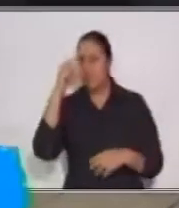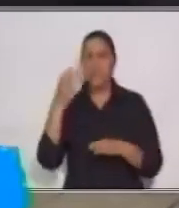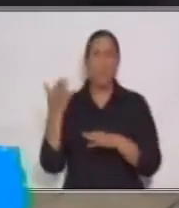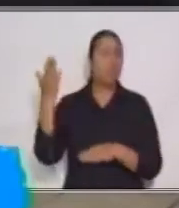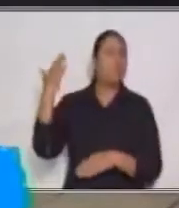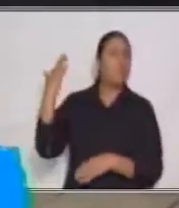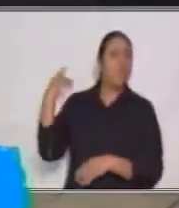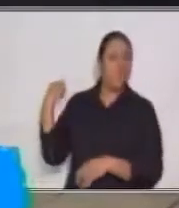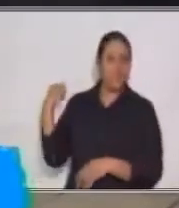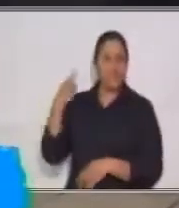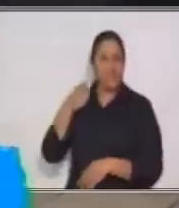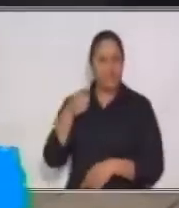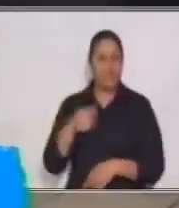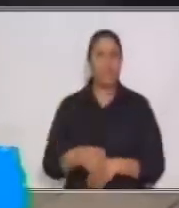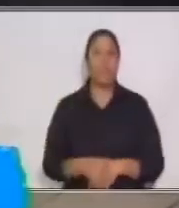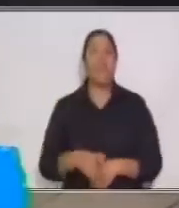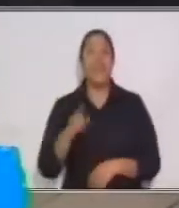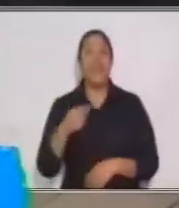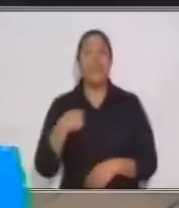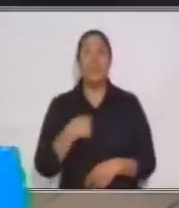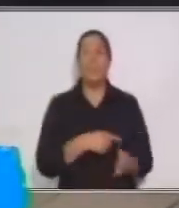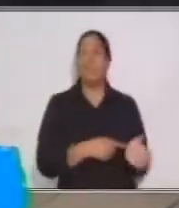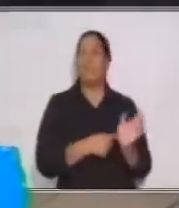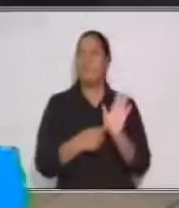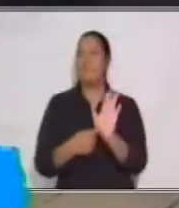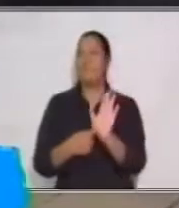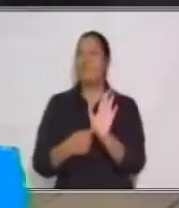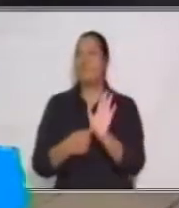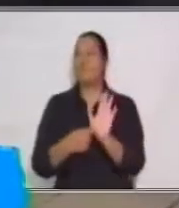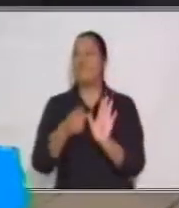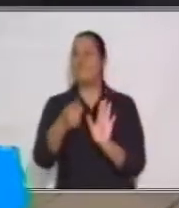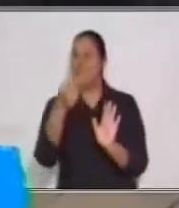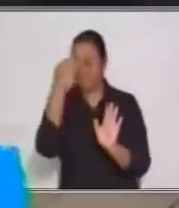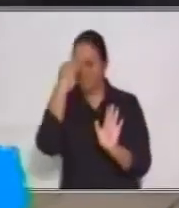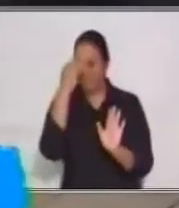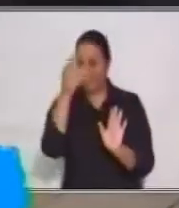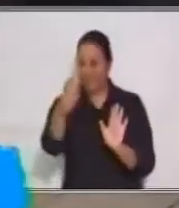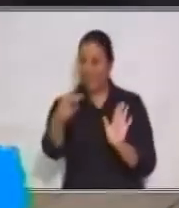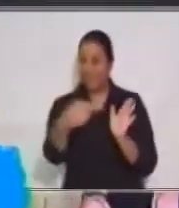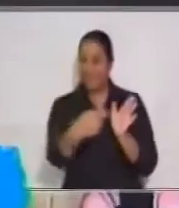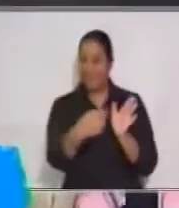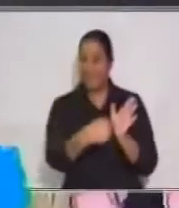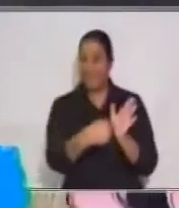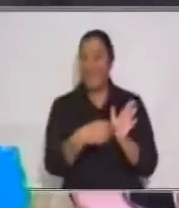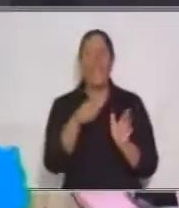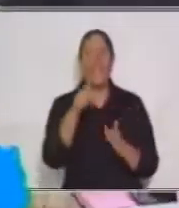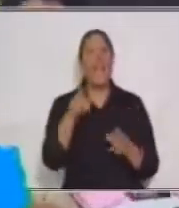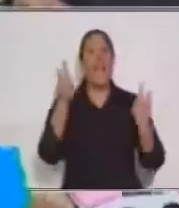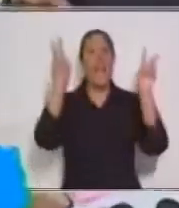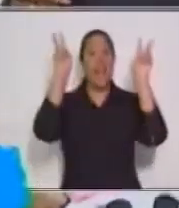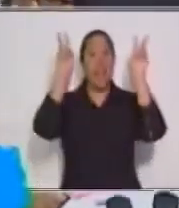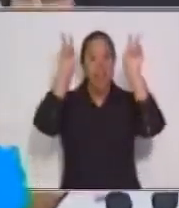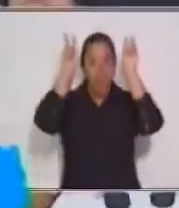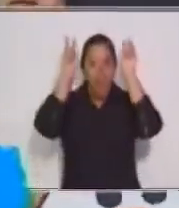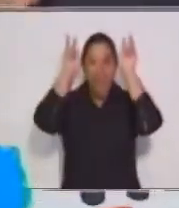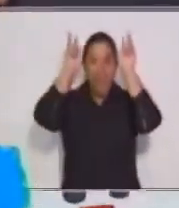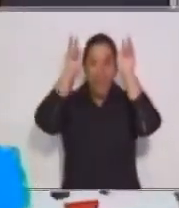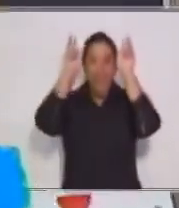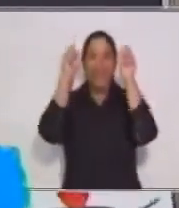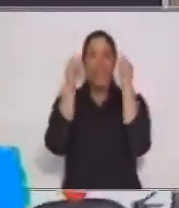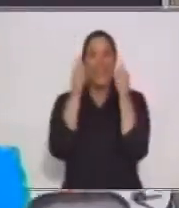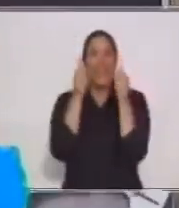Les voy a presentar a alguien por acá. ¿Quién será? Sí, es un conejo. Muy bien.